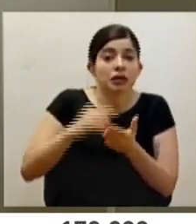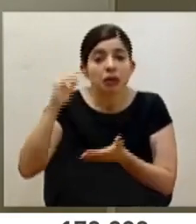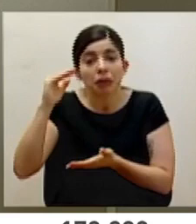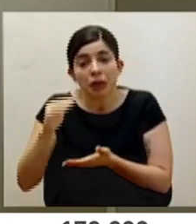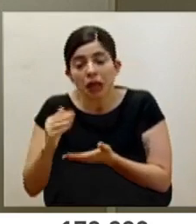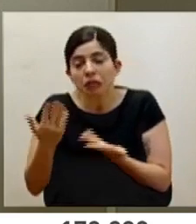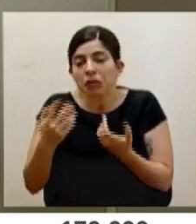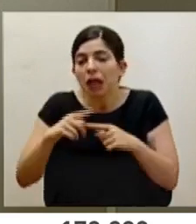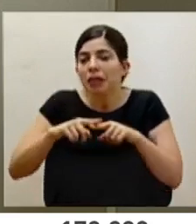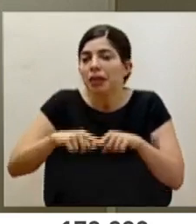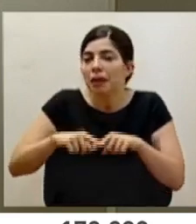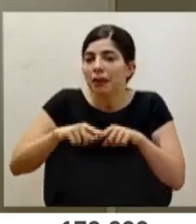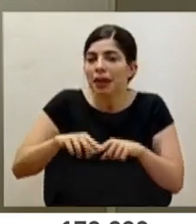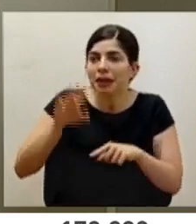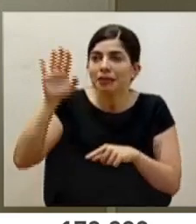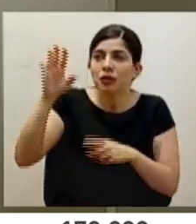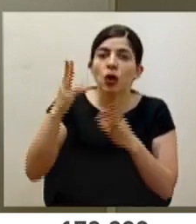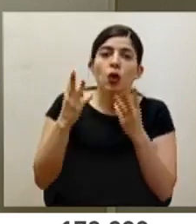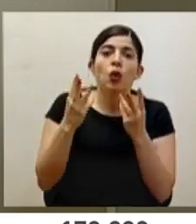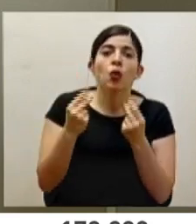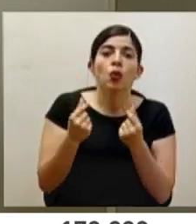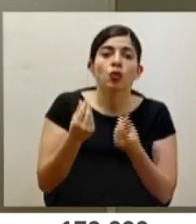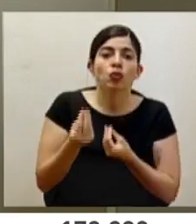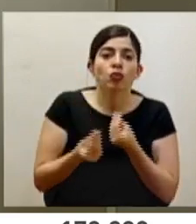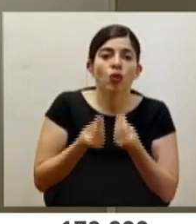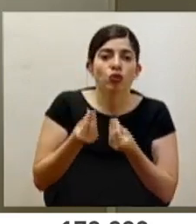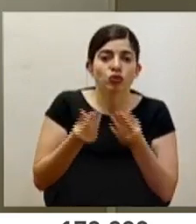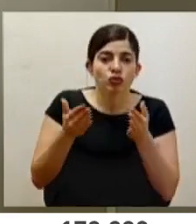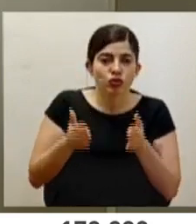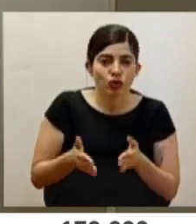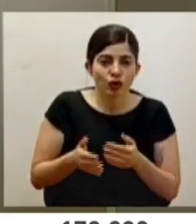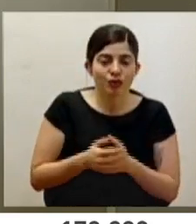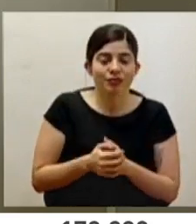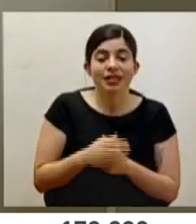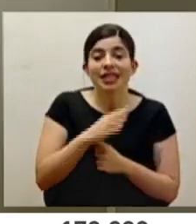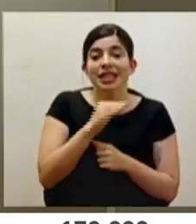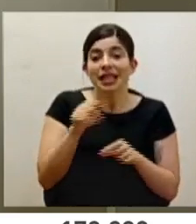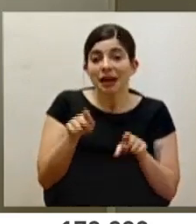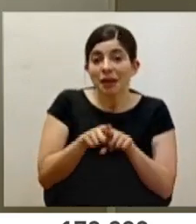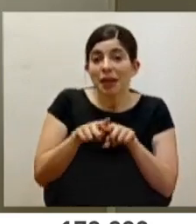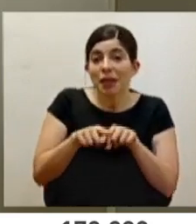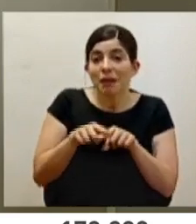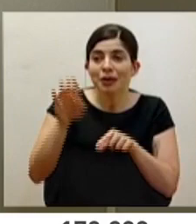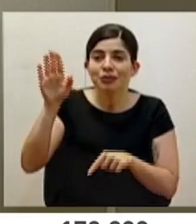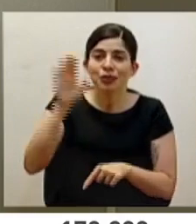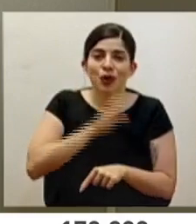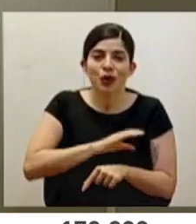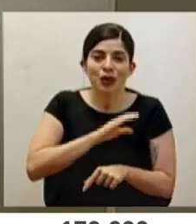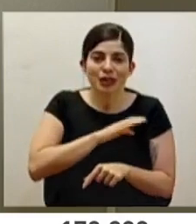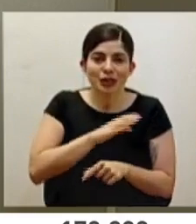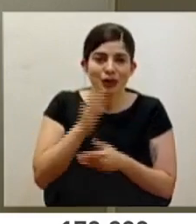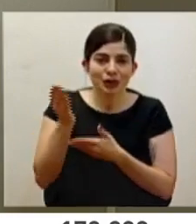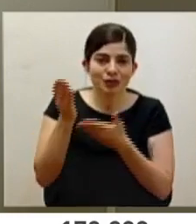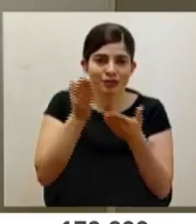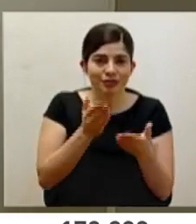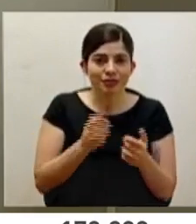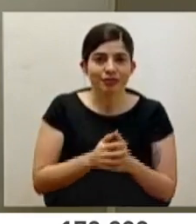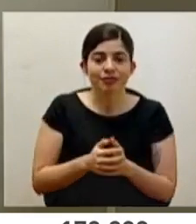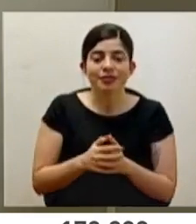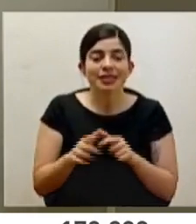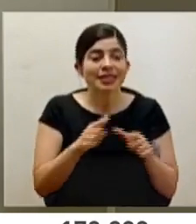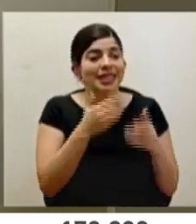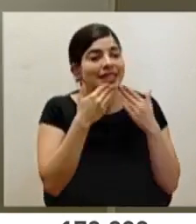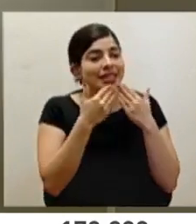Eso depende mucho también de la capacidad de producción y de las condiciones del embarque. Listo.